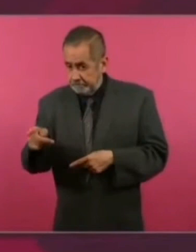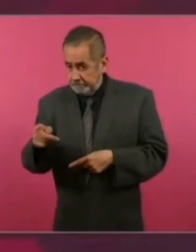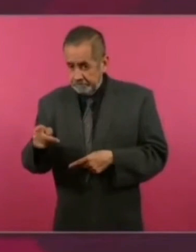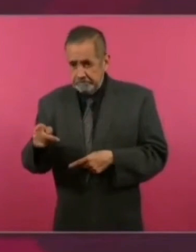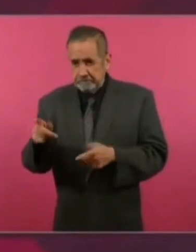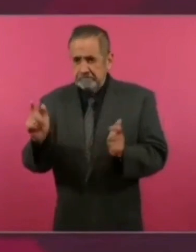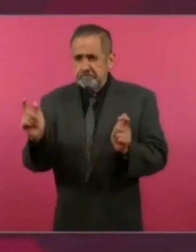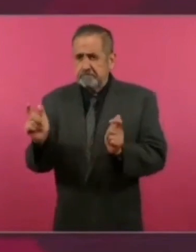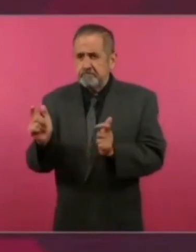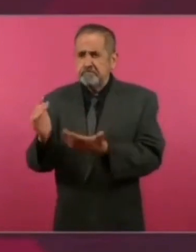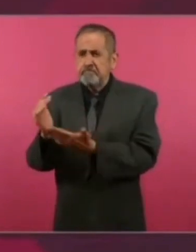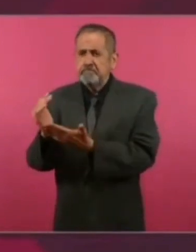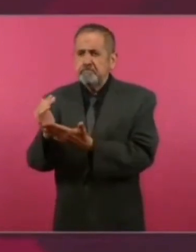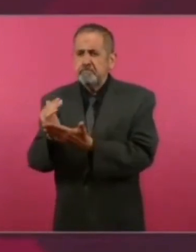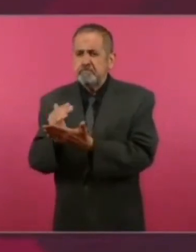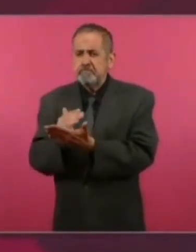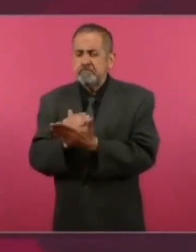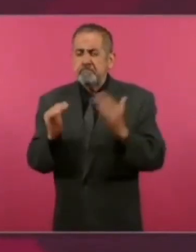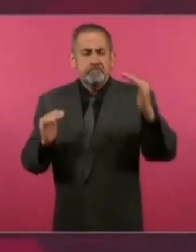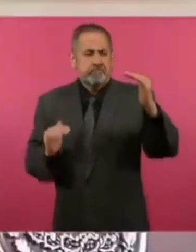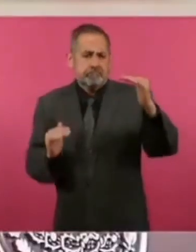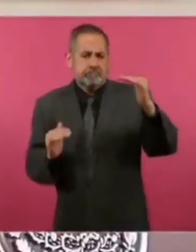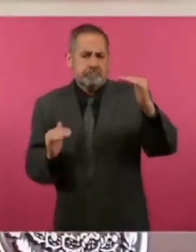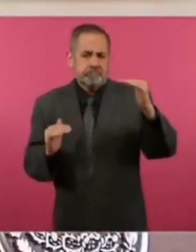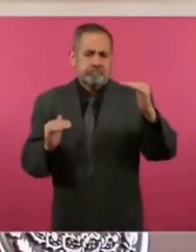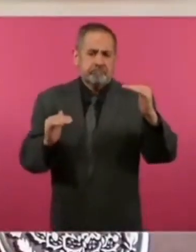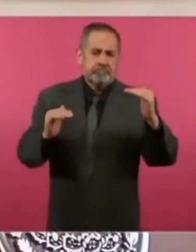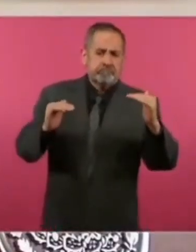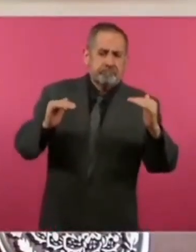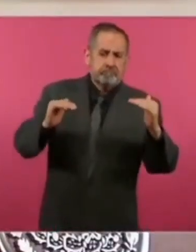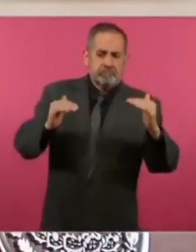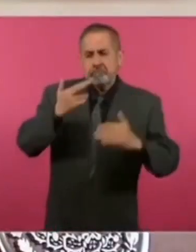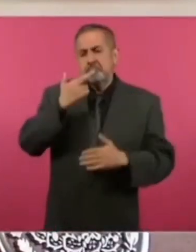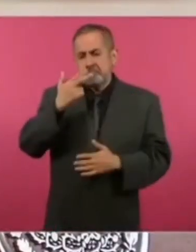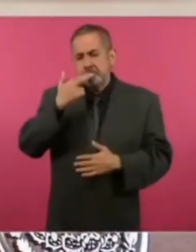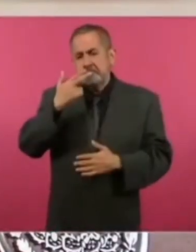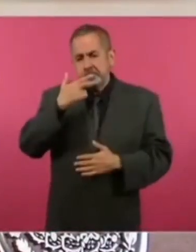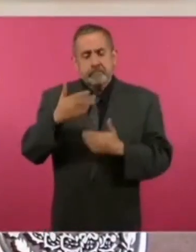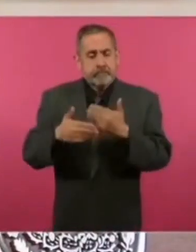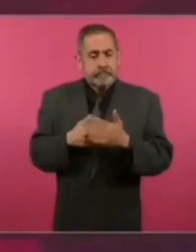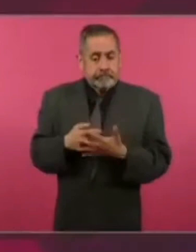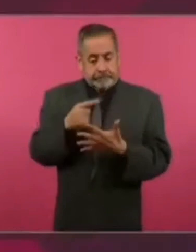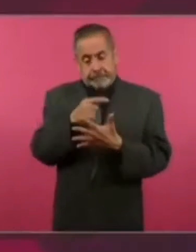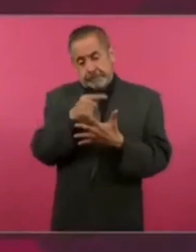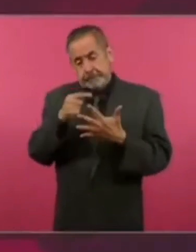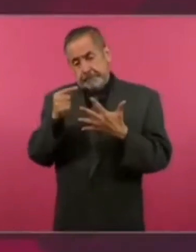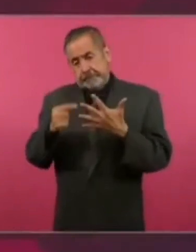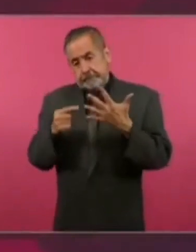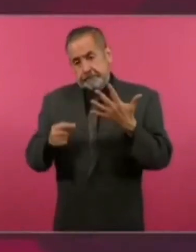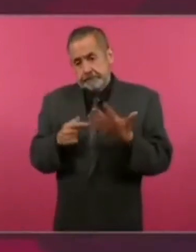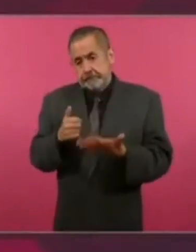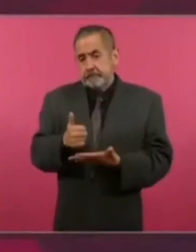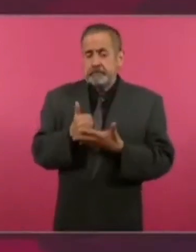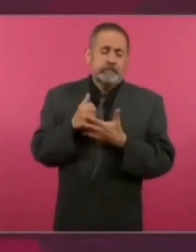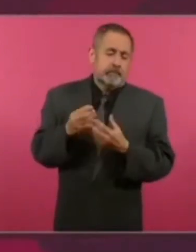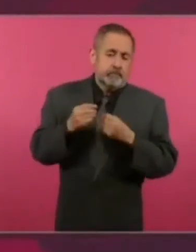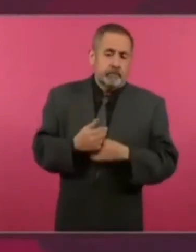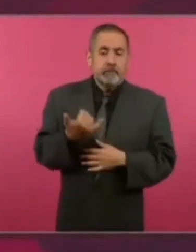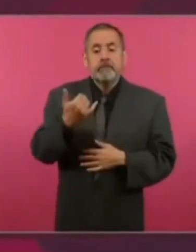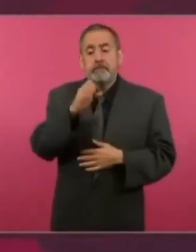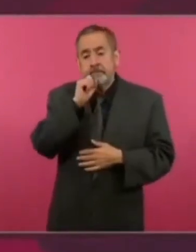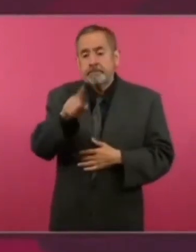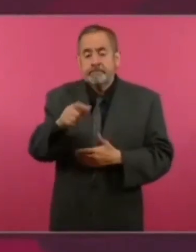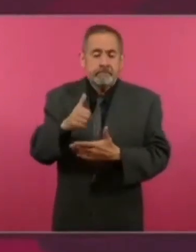y la desigualdad. Entonces, todo eso nos ha ayudado mucho y también nos ayuda mucho